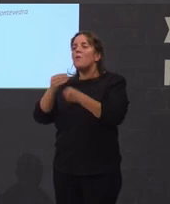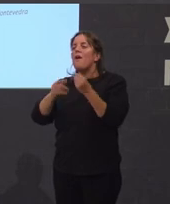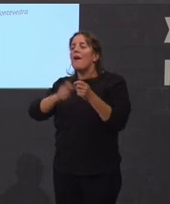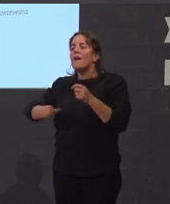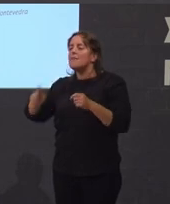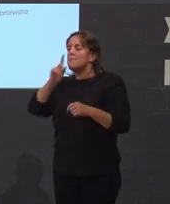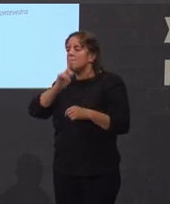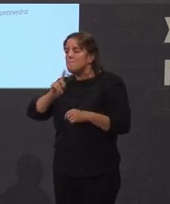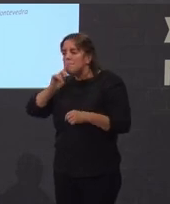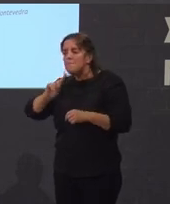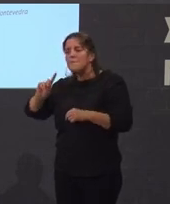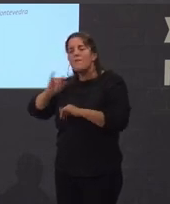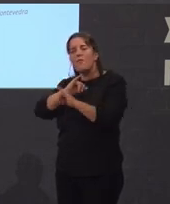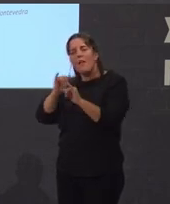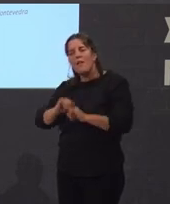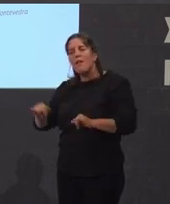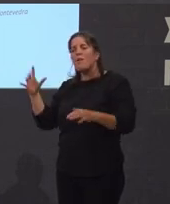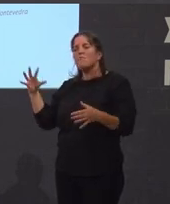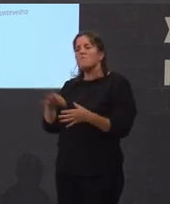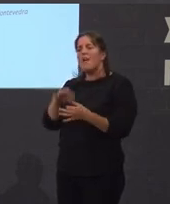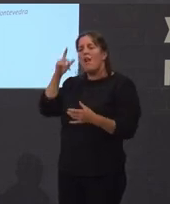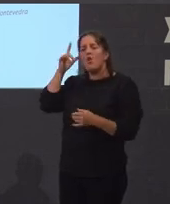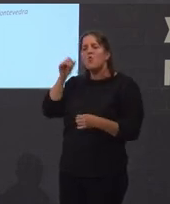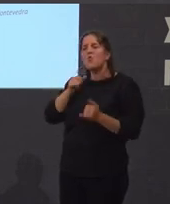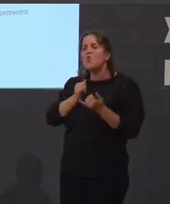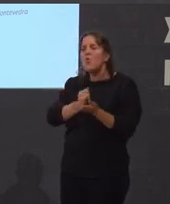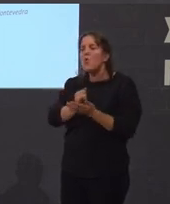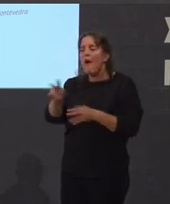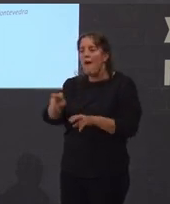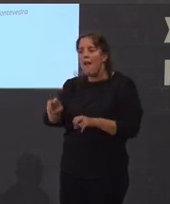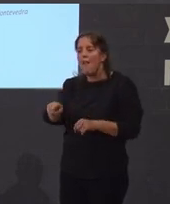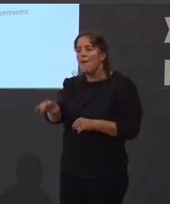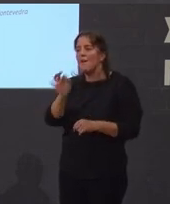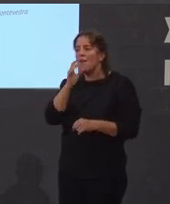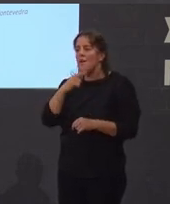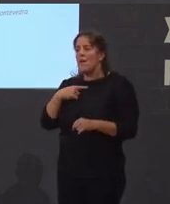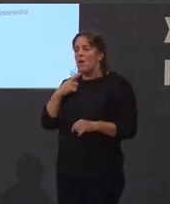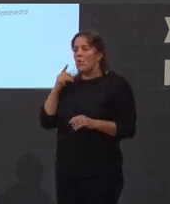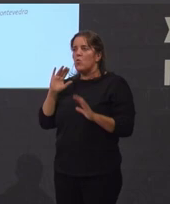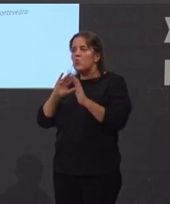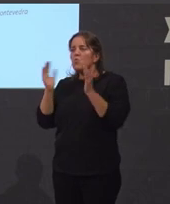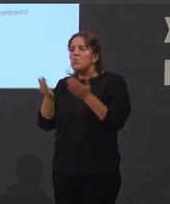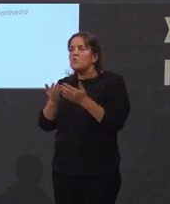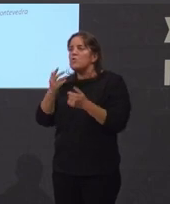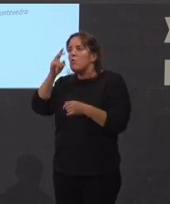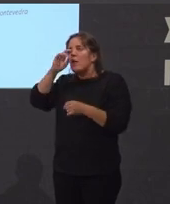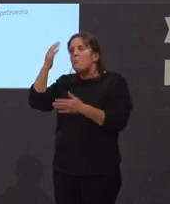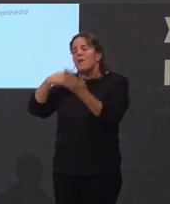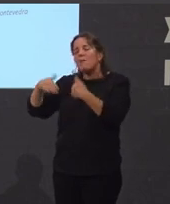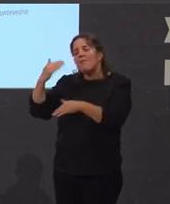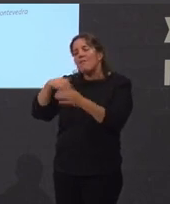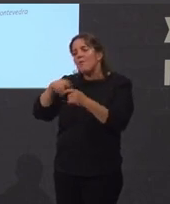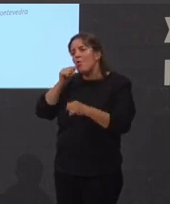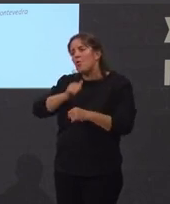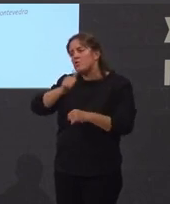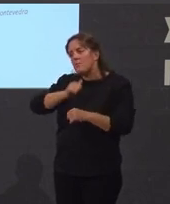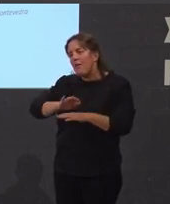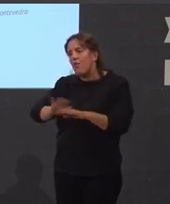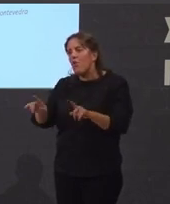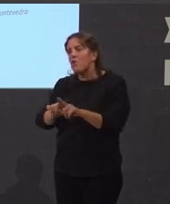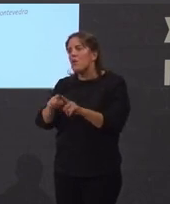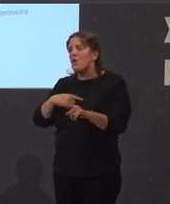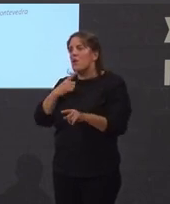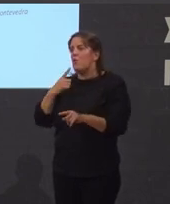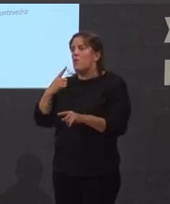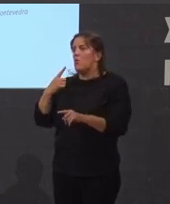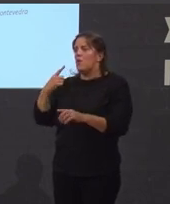silenciosa ligado ao rural procedente dun mundo primitivo de carácter conservador e sometida a ese gran estado no que ao